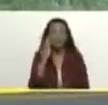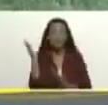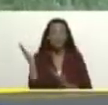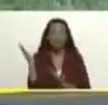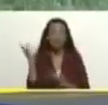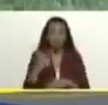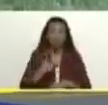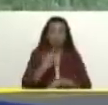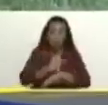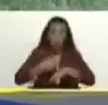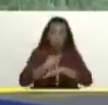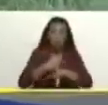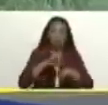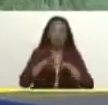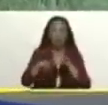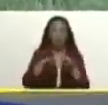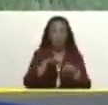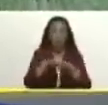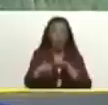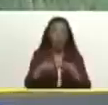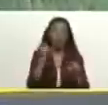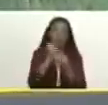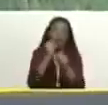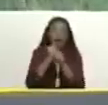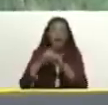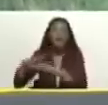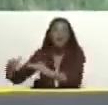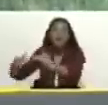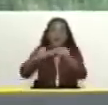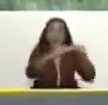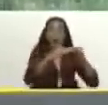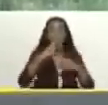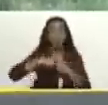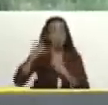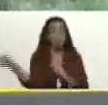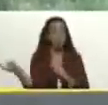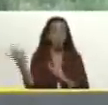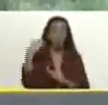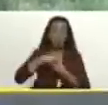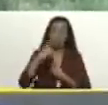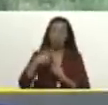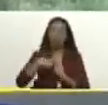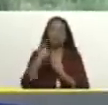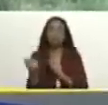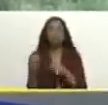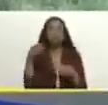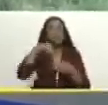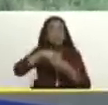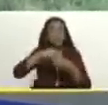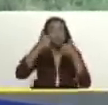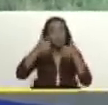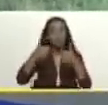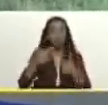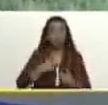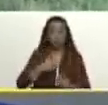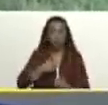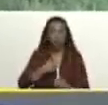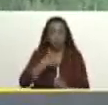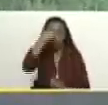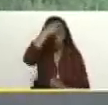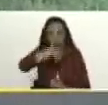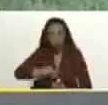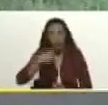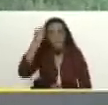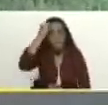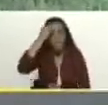soy un gobernador que ha venido aquí a trabajar para todos por igual esa es mi filosofía como lo dije antes mi bandera es la bandera de